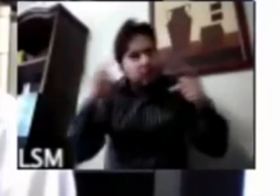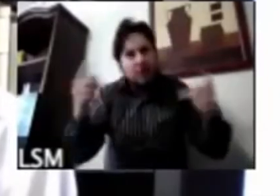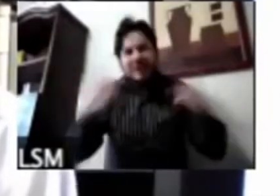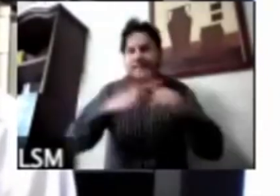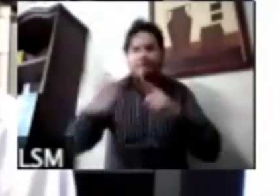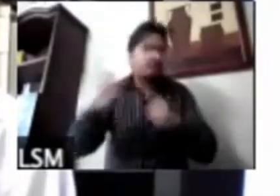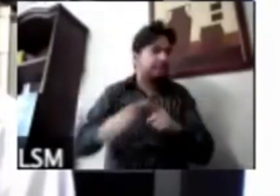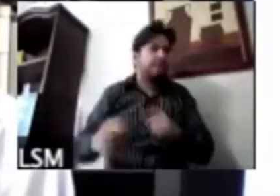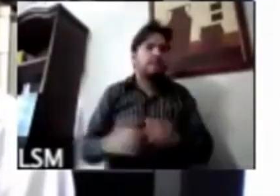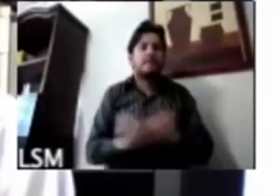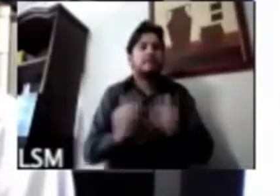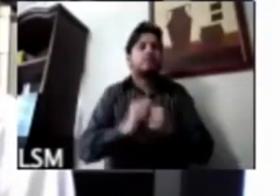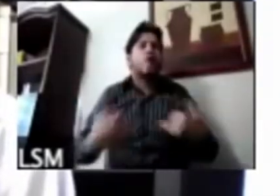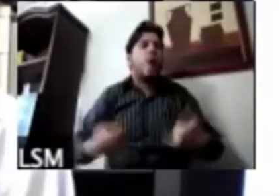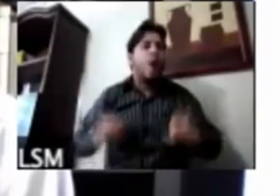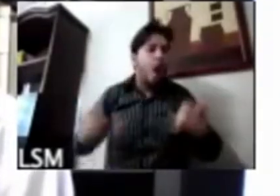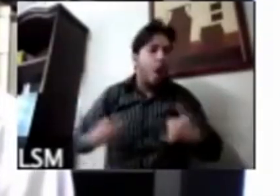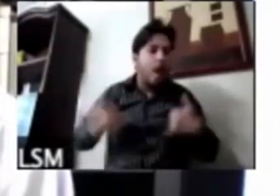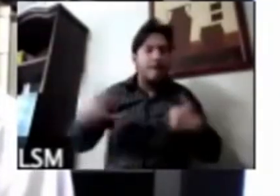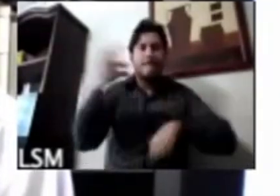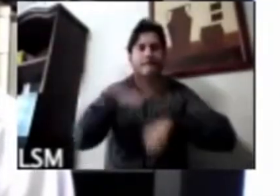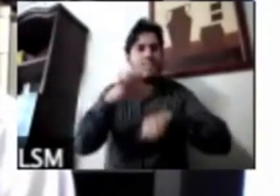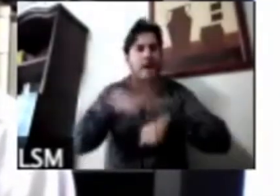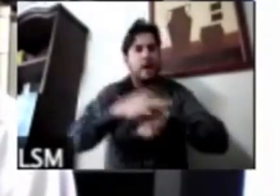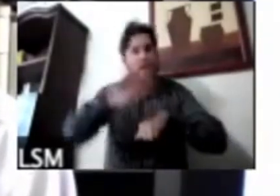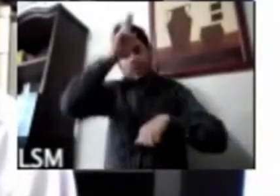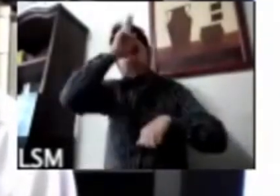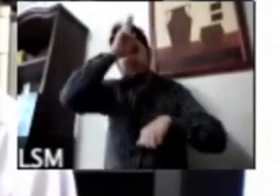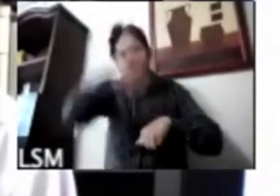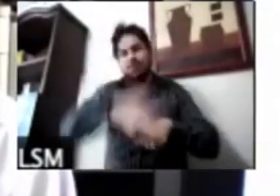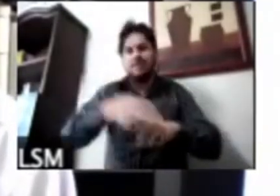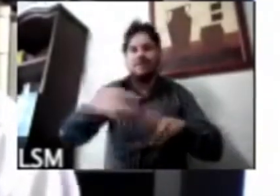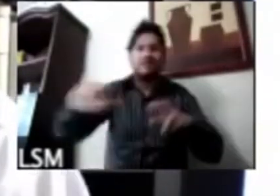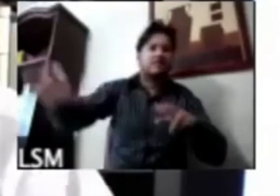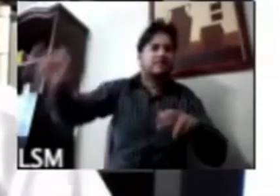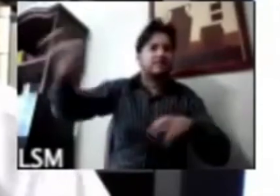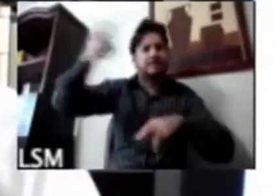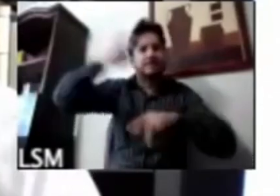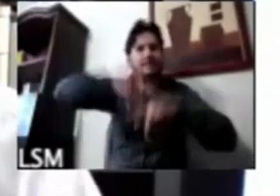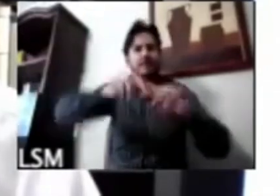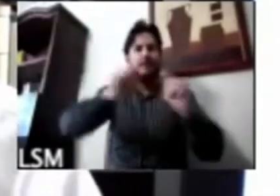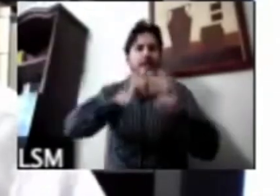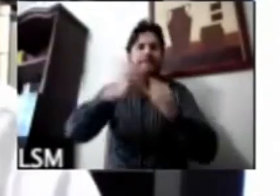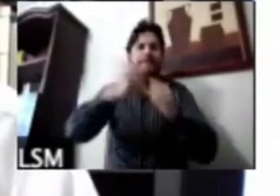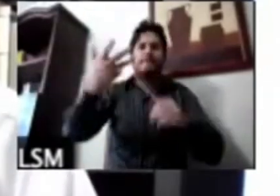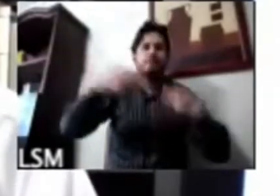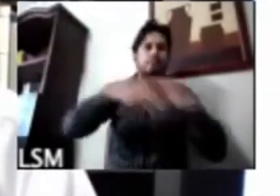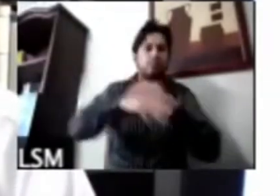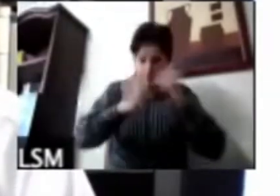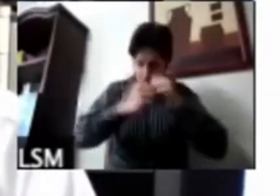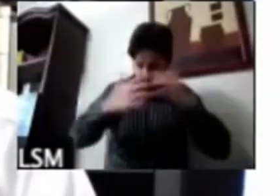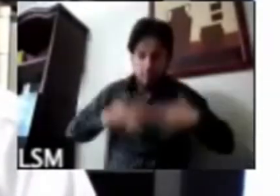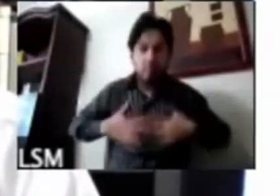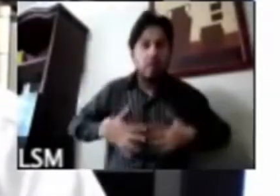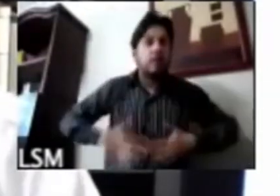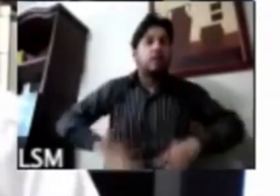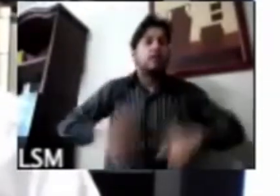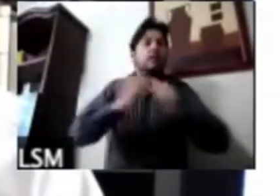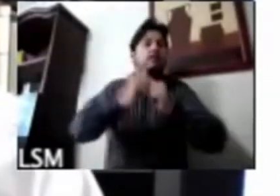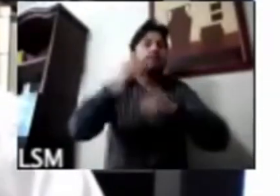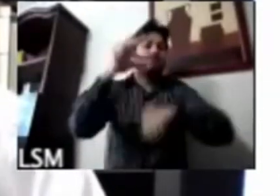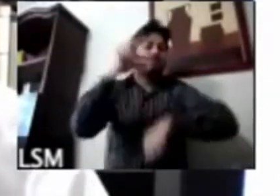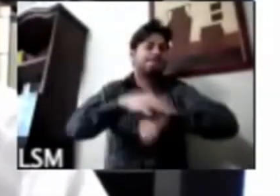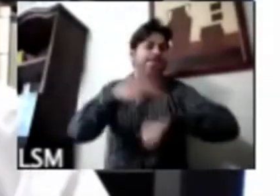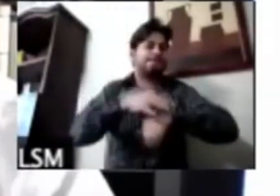aquel joven médico que no le permiten subirse al transporte público porque va vestido de médico y entonces pues eso es